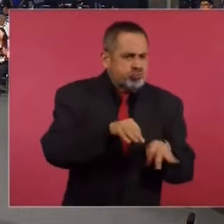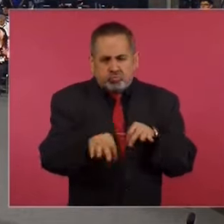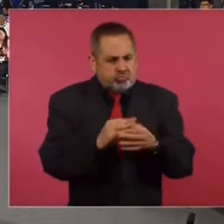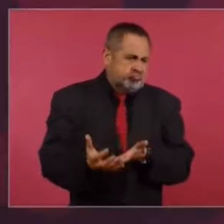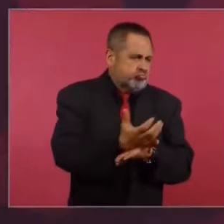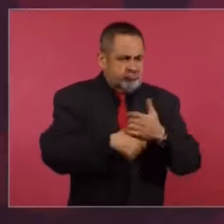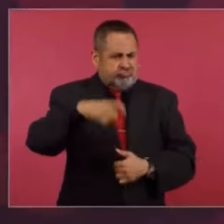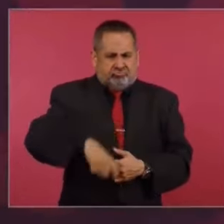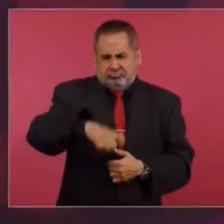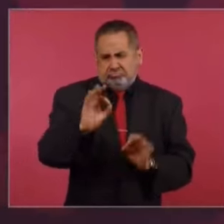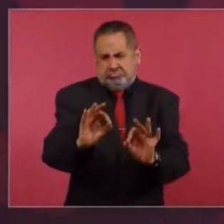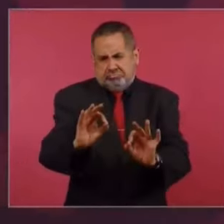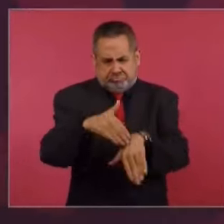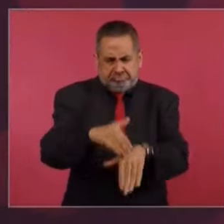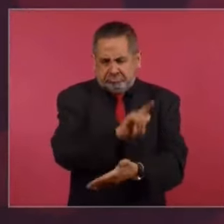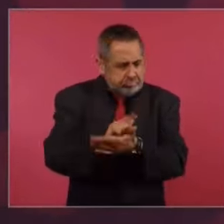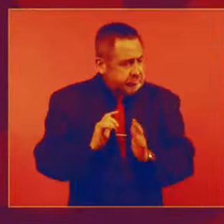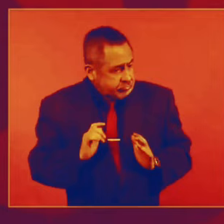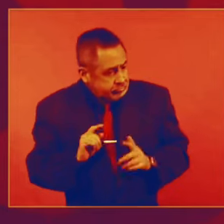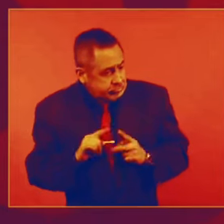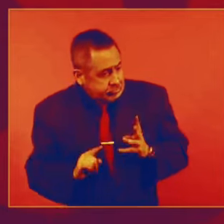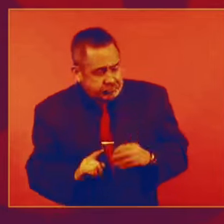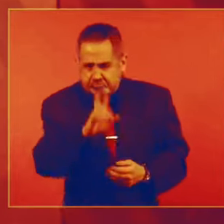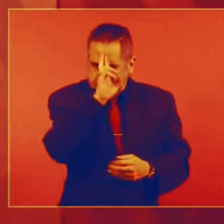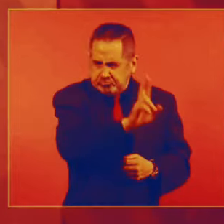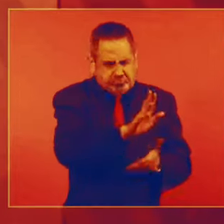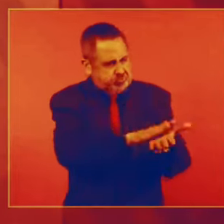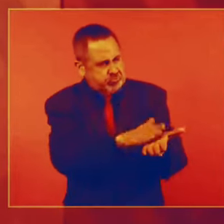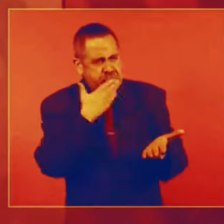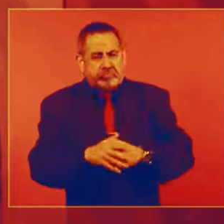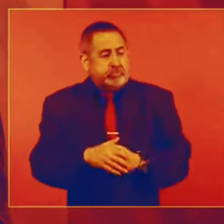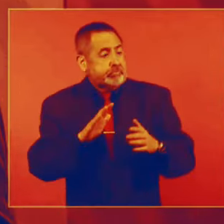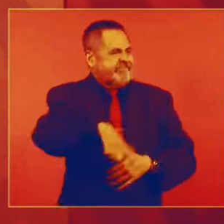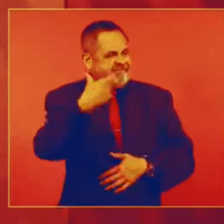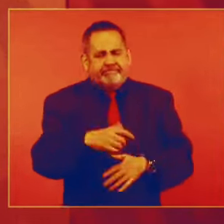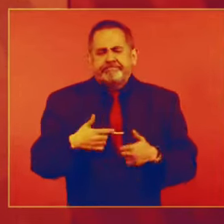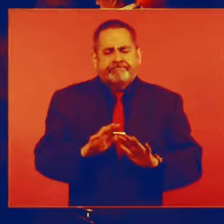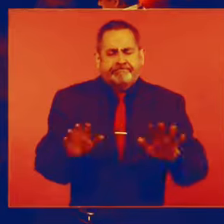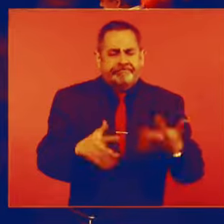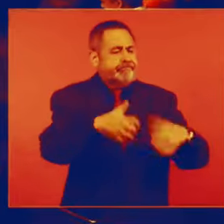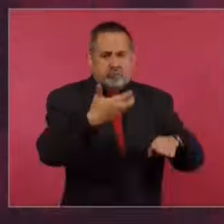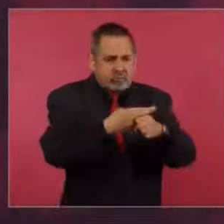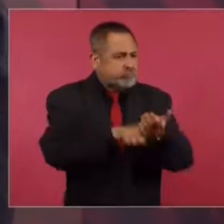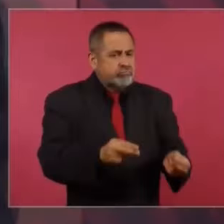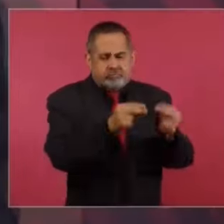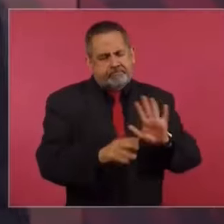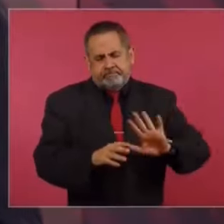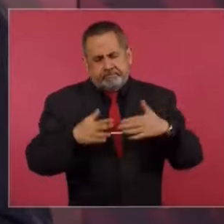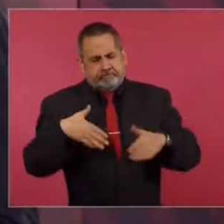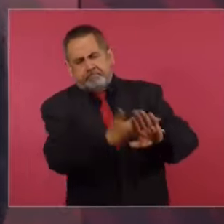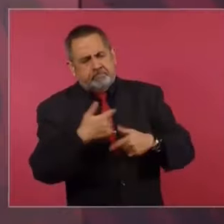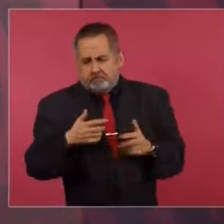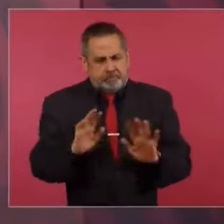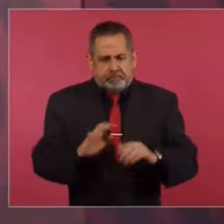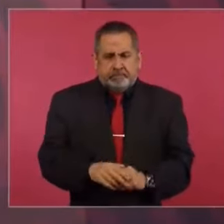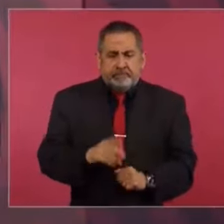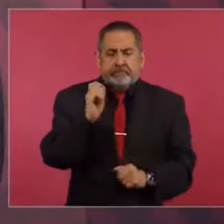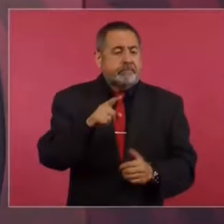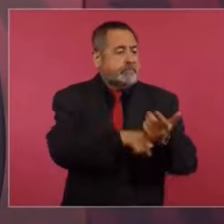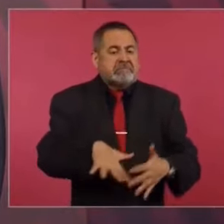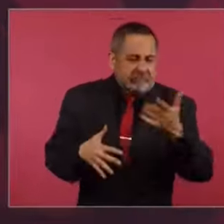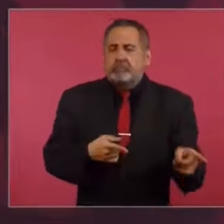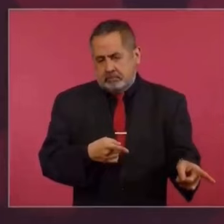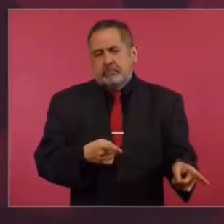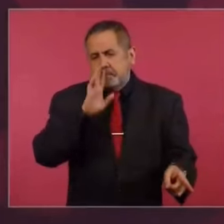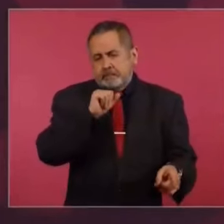trabajo, de conformidad con la ley, que merece respeto. Yo no estoy en contra de los empresarios, ni de los comerciantes. Yo estoy en contra de la